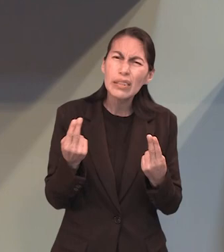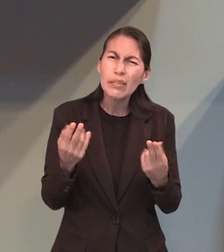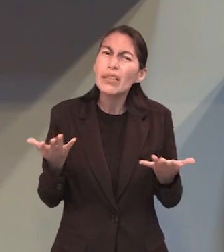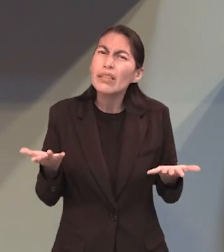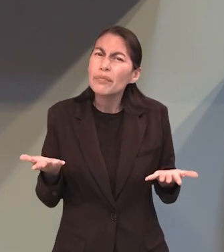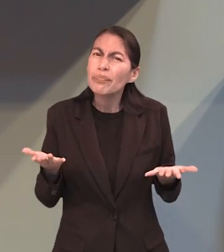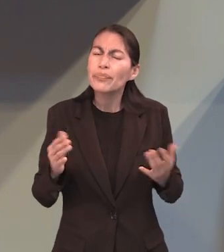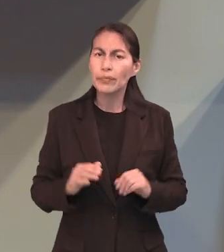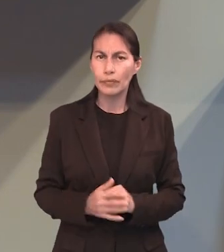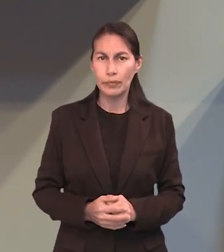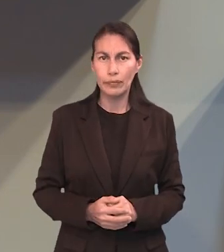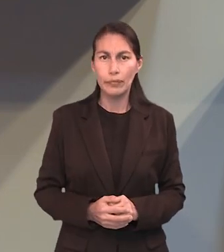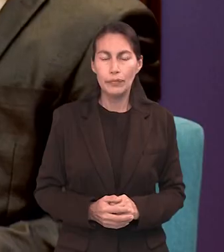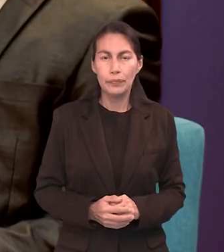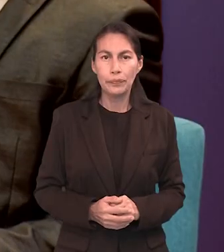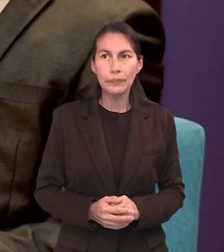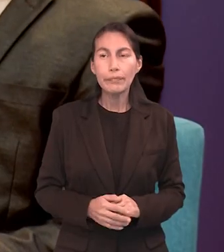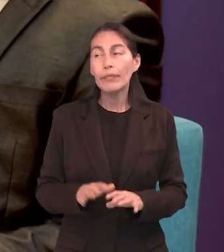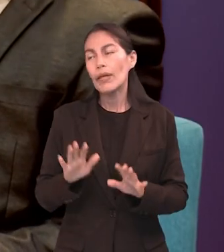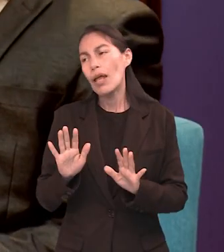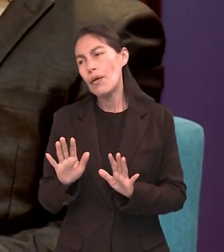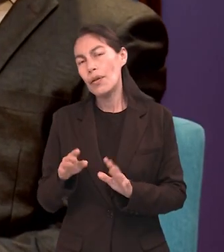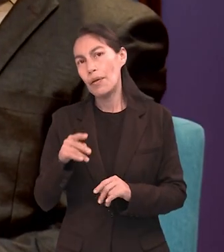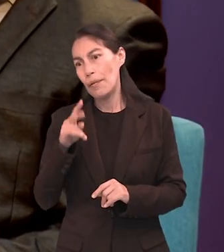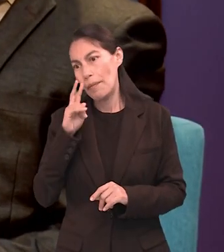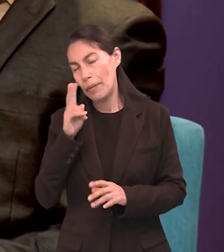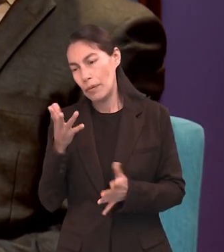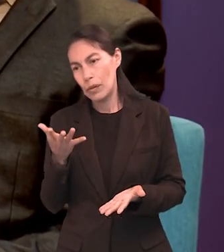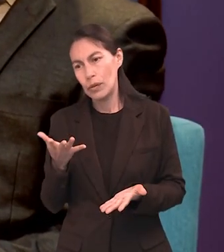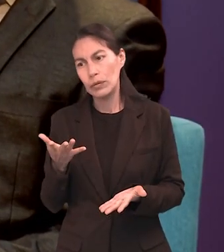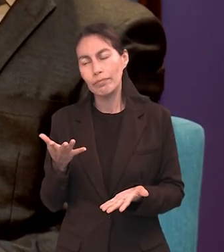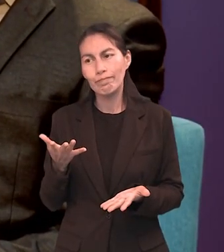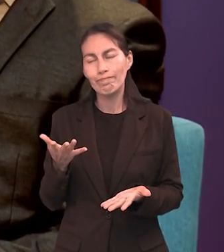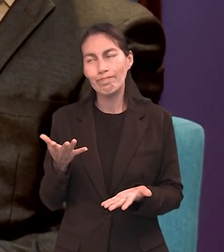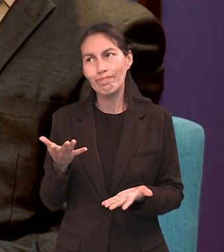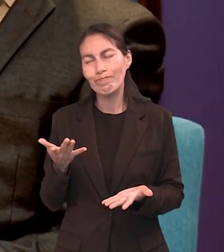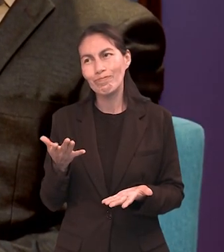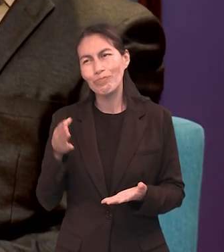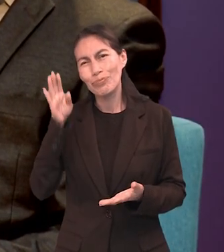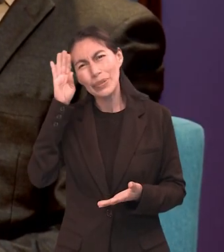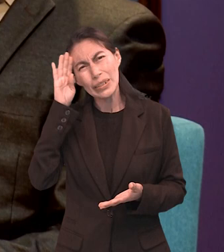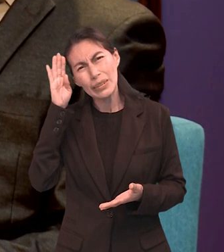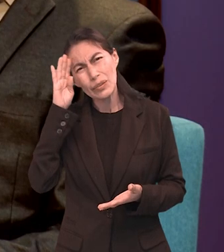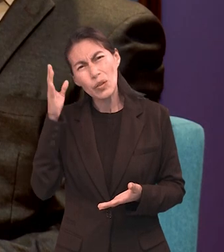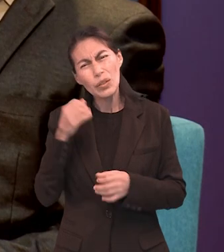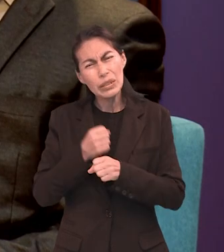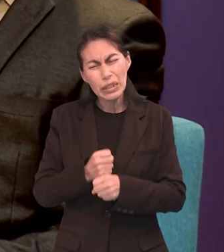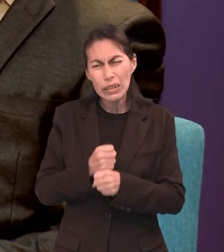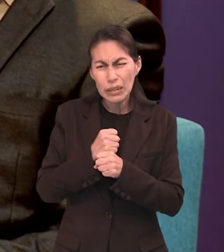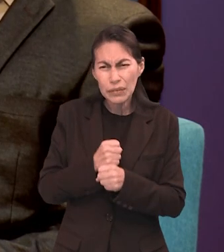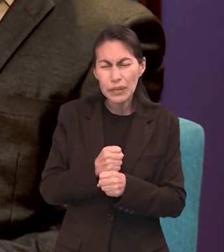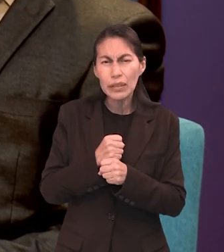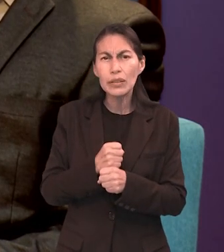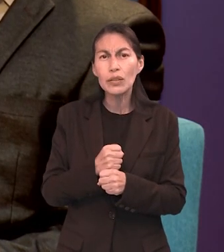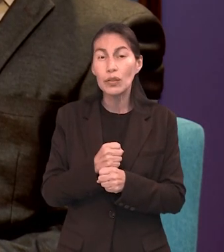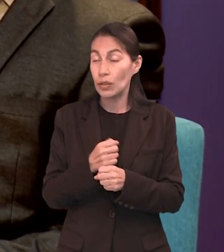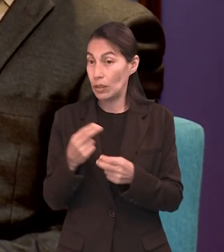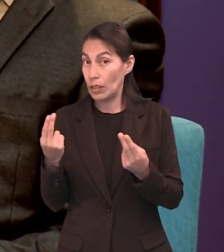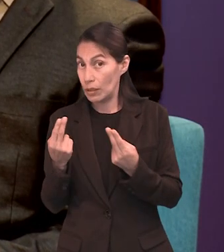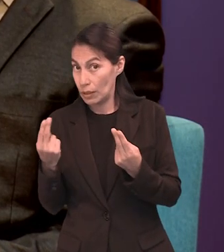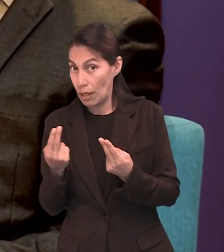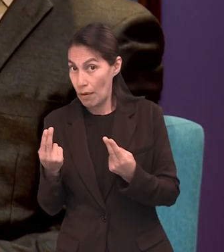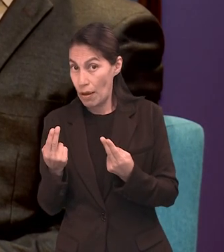Bueno, vemos, era necesario sacrificio porque cuando alguien